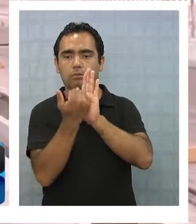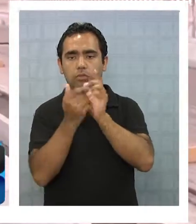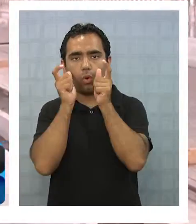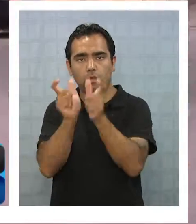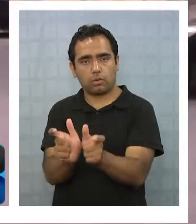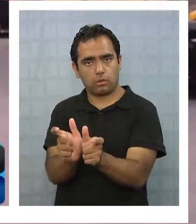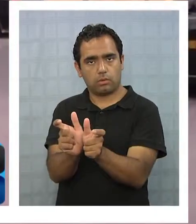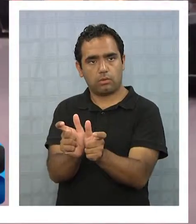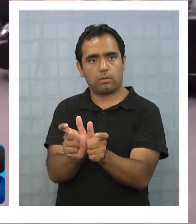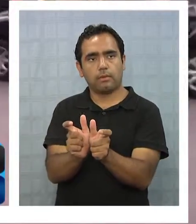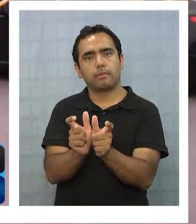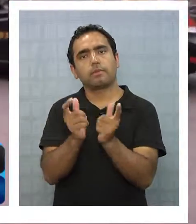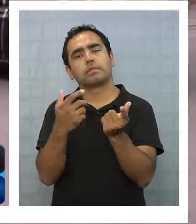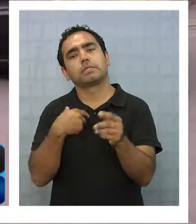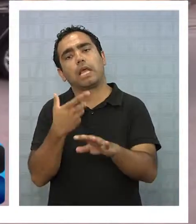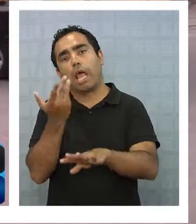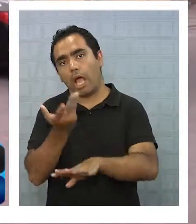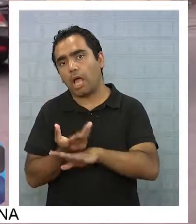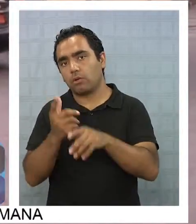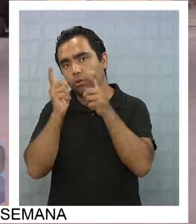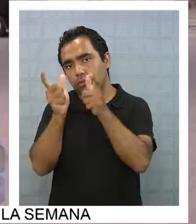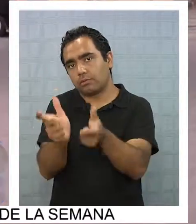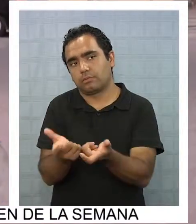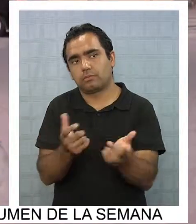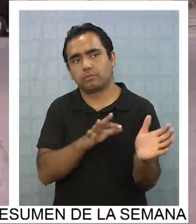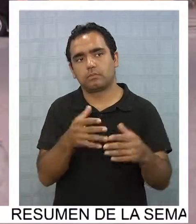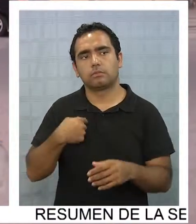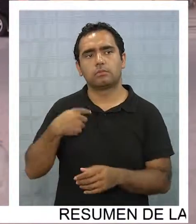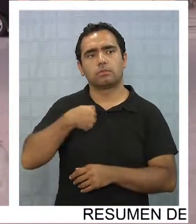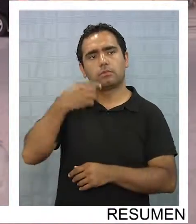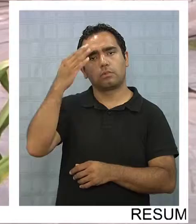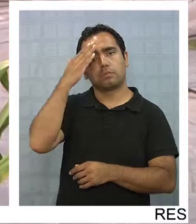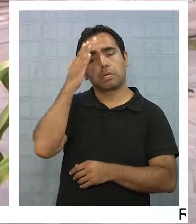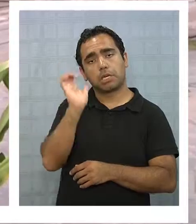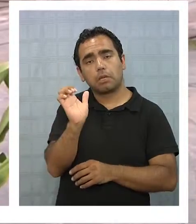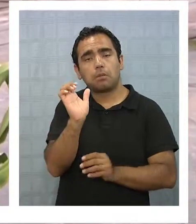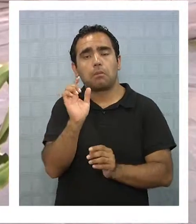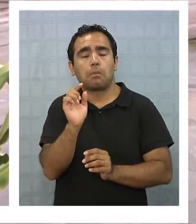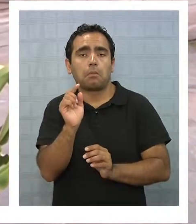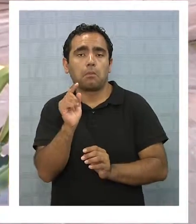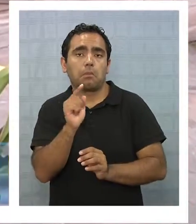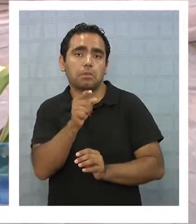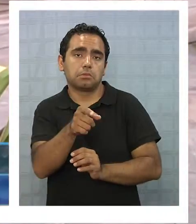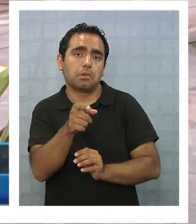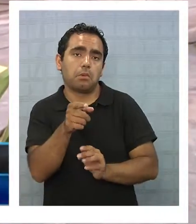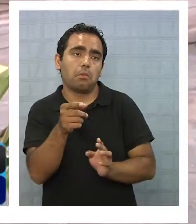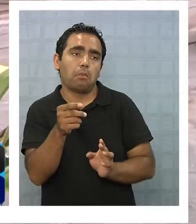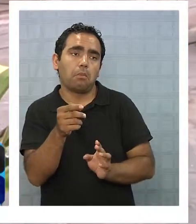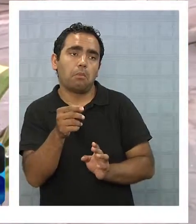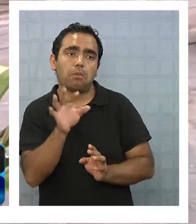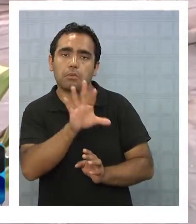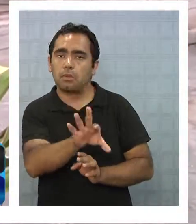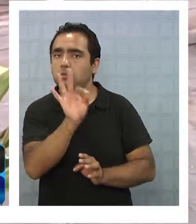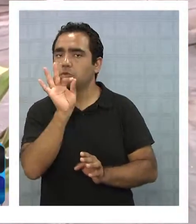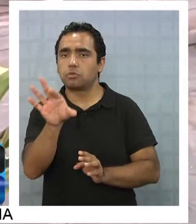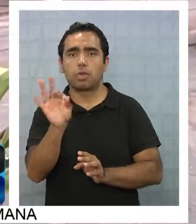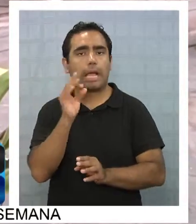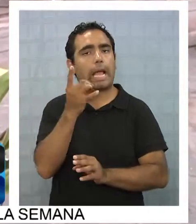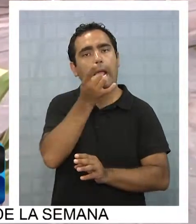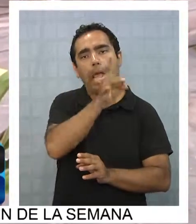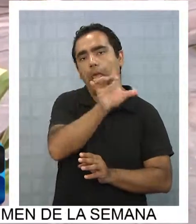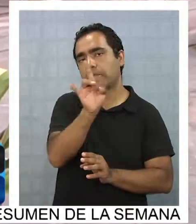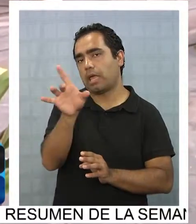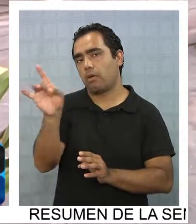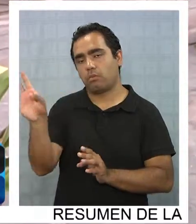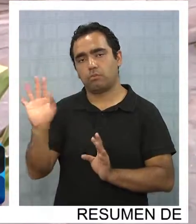también da la posibilidad de que existan menos muertes por este tipo de actividades. Yo creo que es una opción de